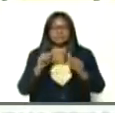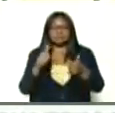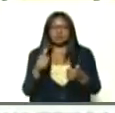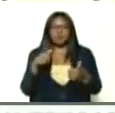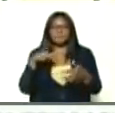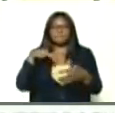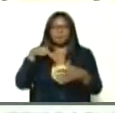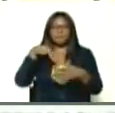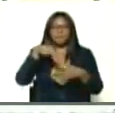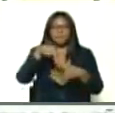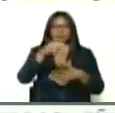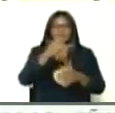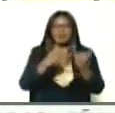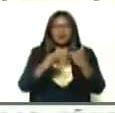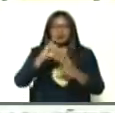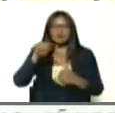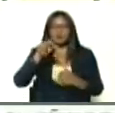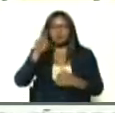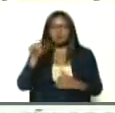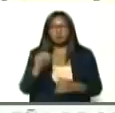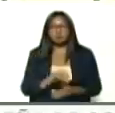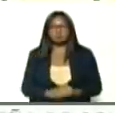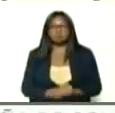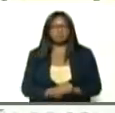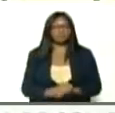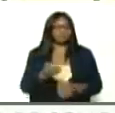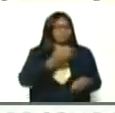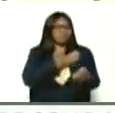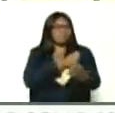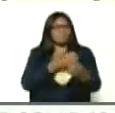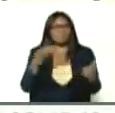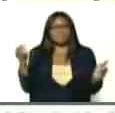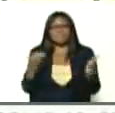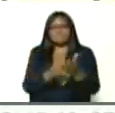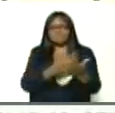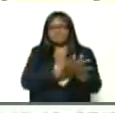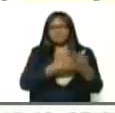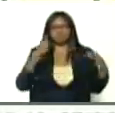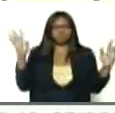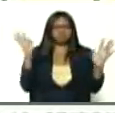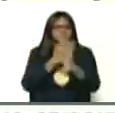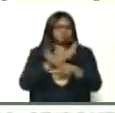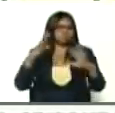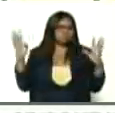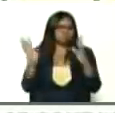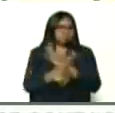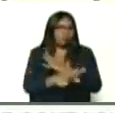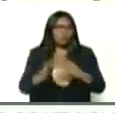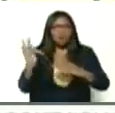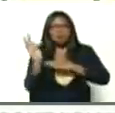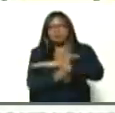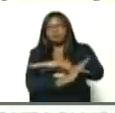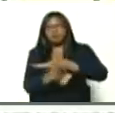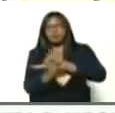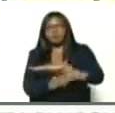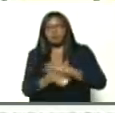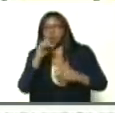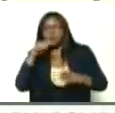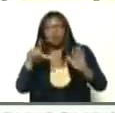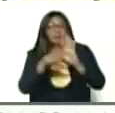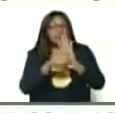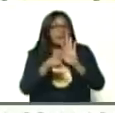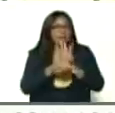finales de junio, miles de venezolanos, de